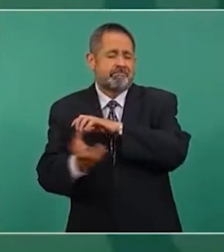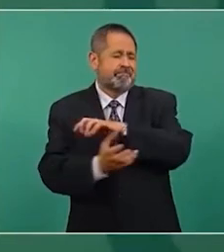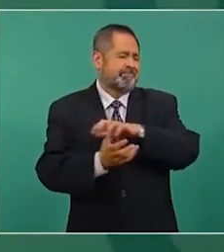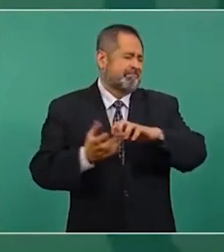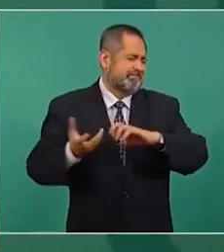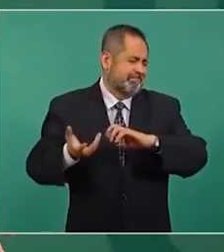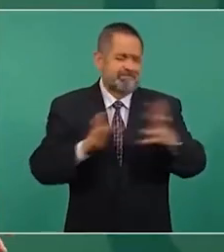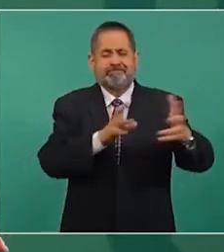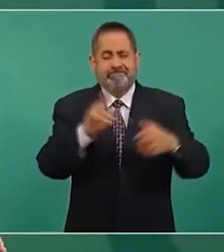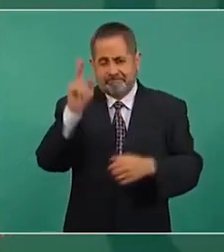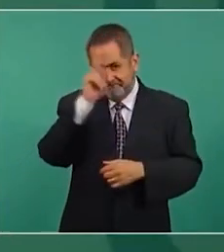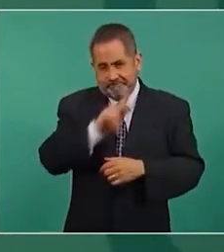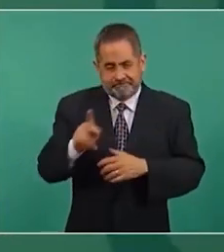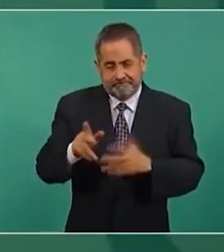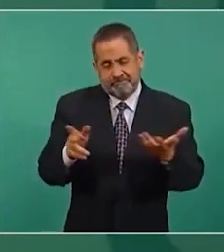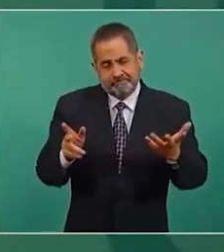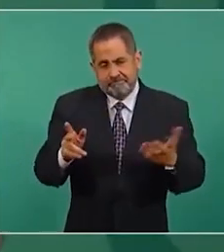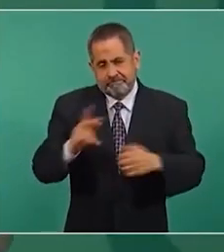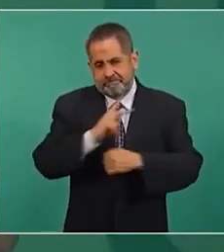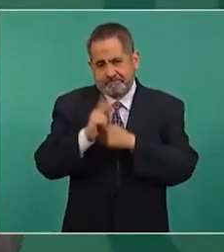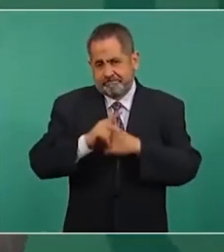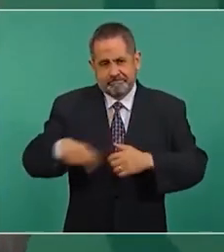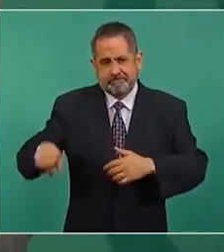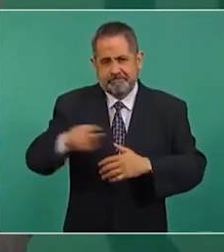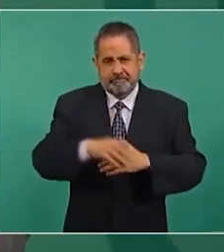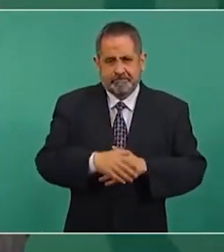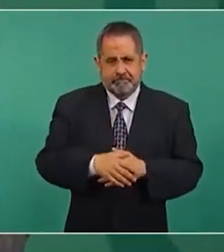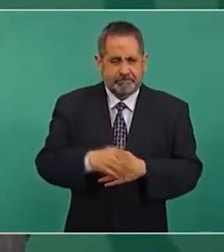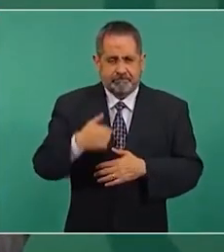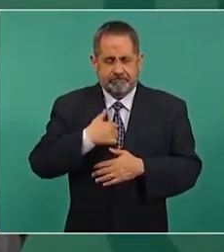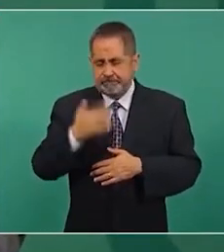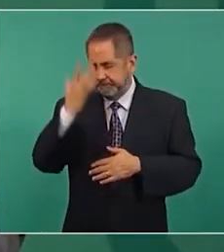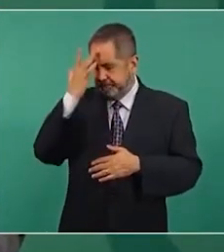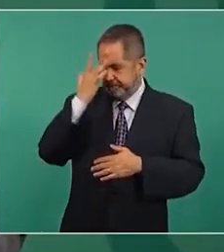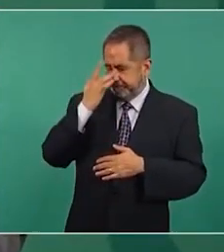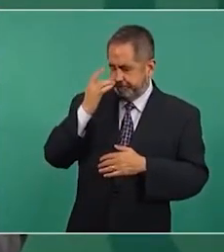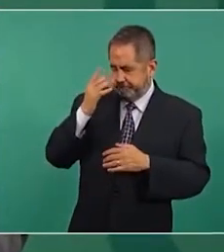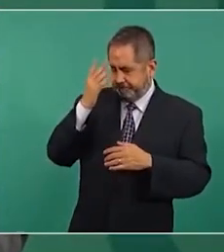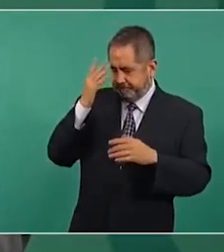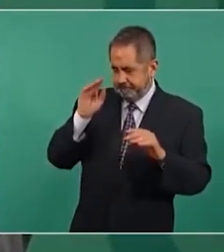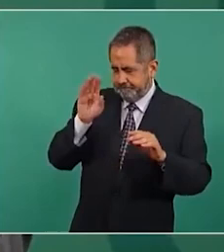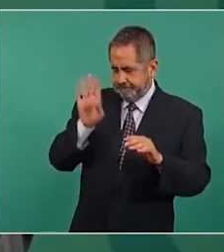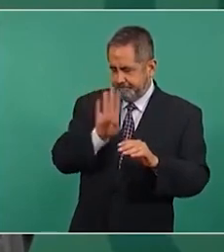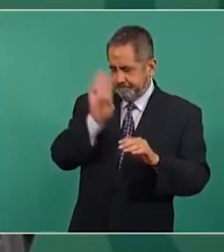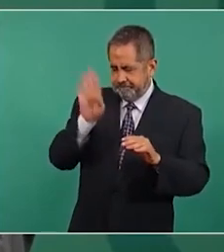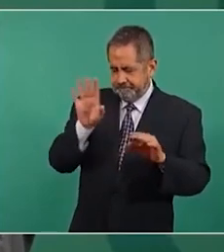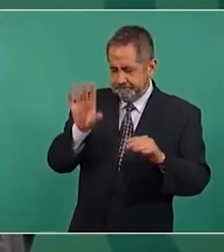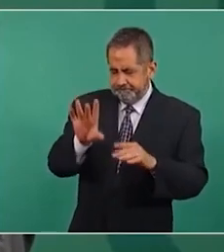no soy adivino pero